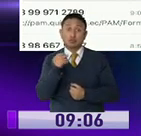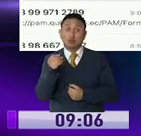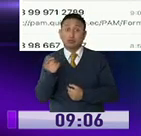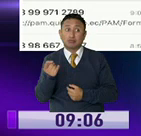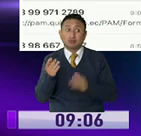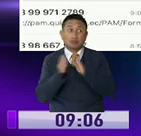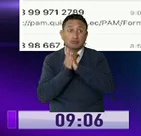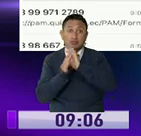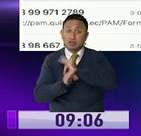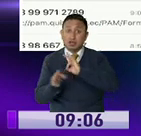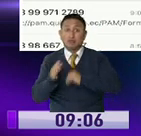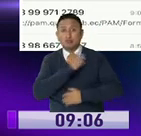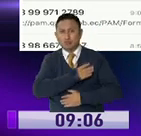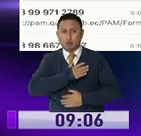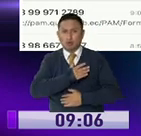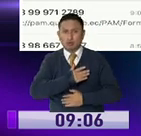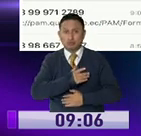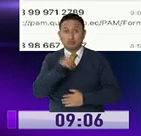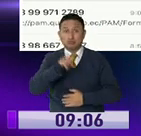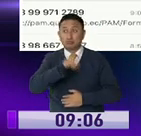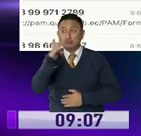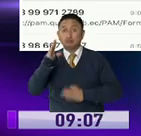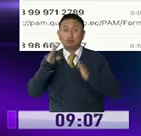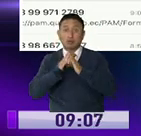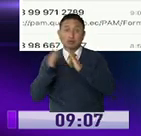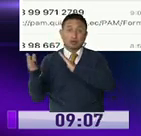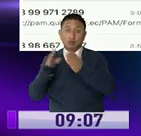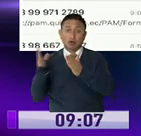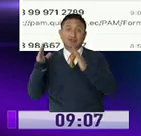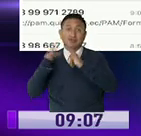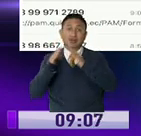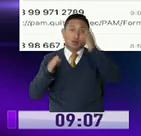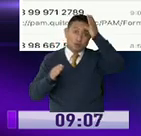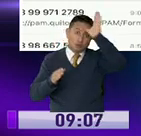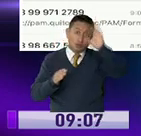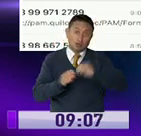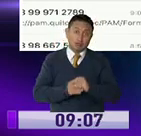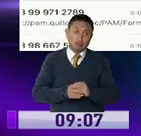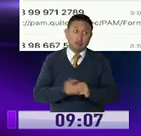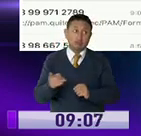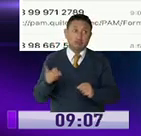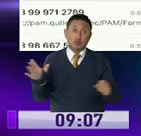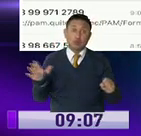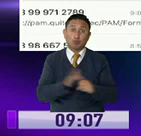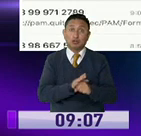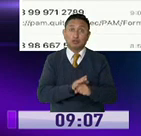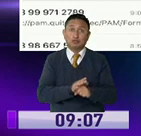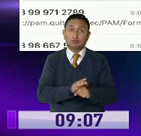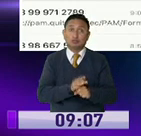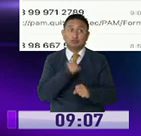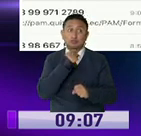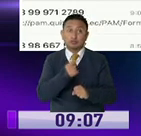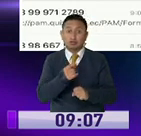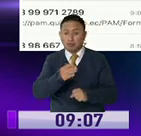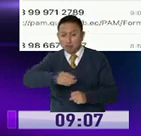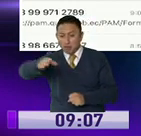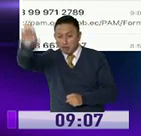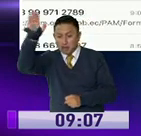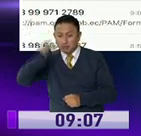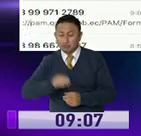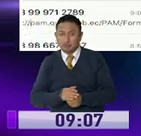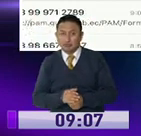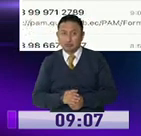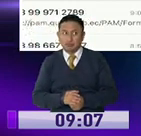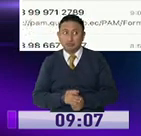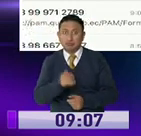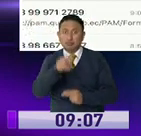no tenían que dormir. Por favor, querían que les lleven un albergue de la Casa de la Cultura. Me dijeron que no hay espacio, me dijeron que se vayan a los chicos. Pero es